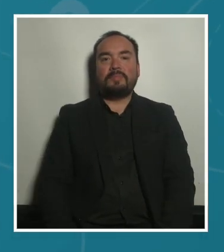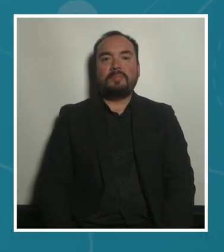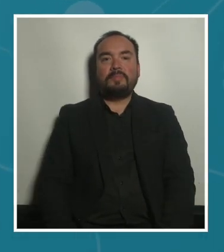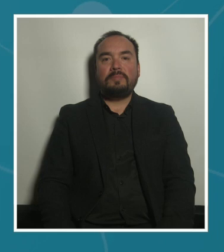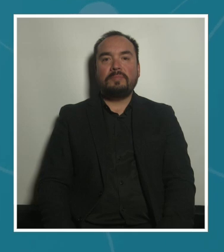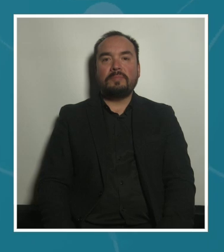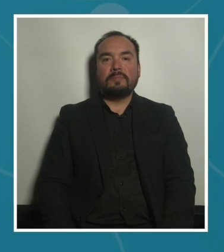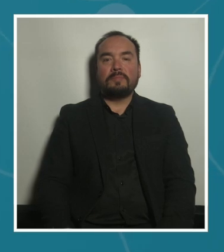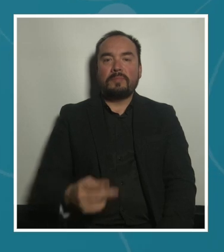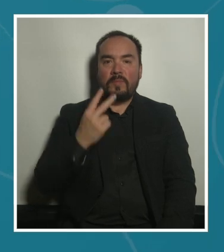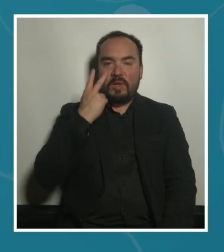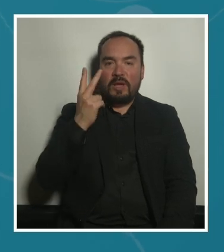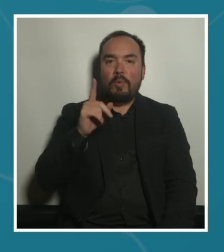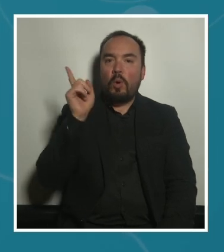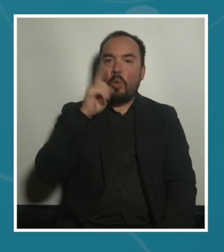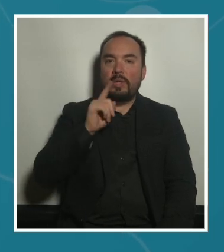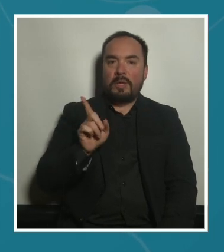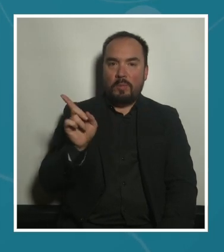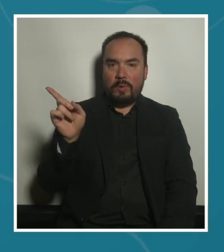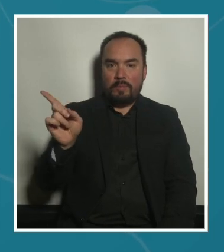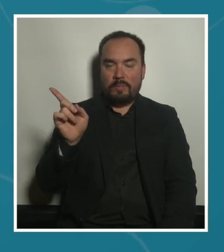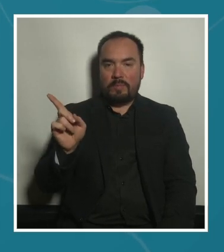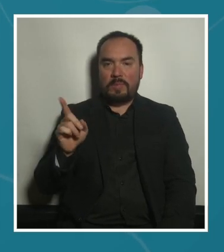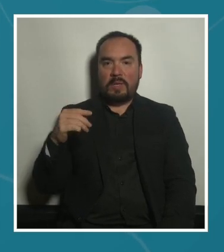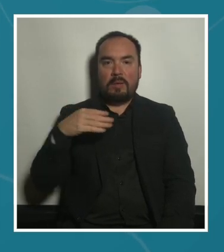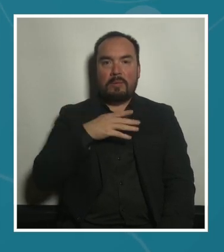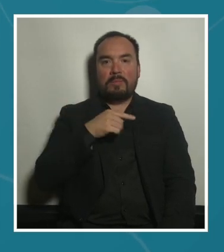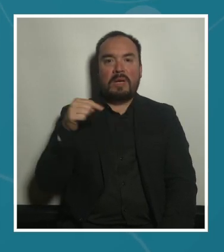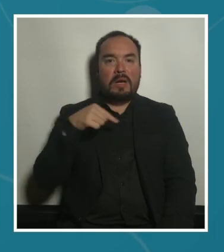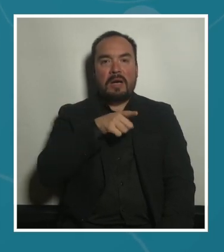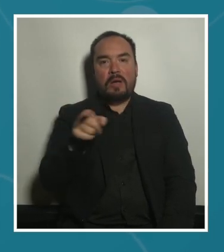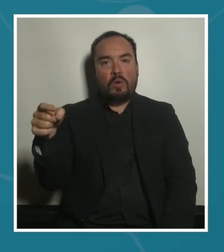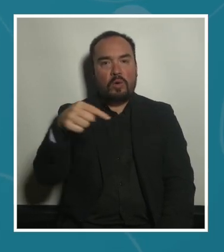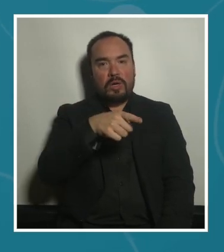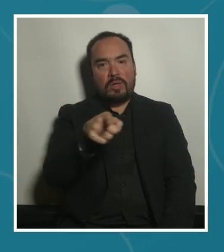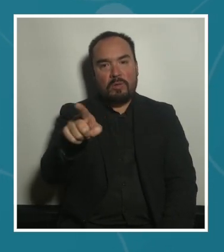último tipología de recorridos de itinerarios